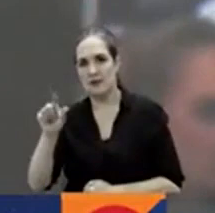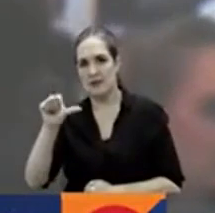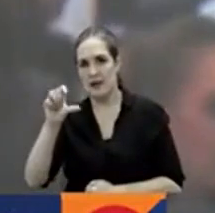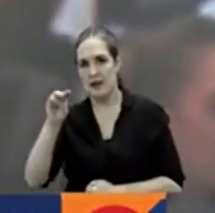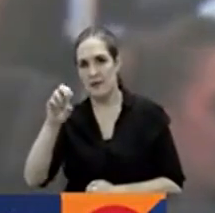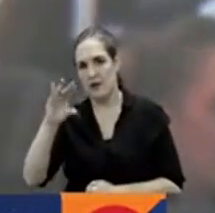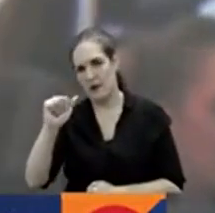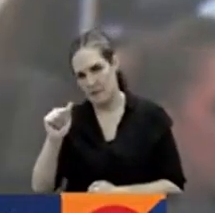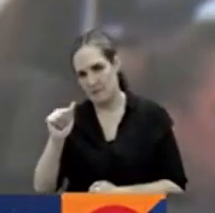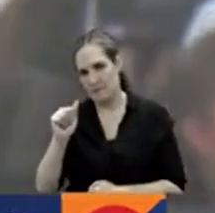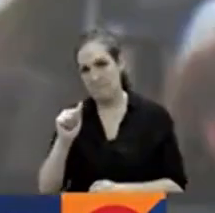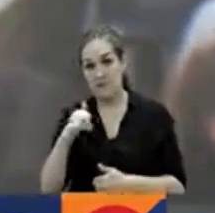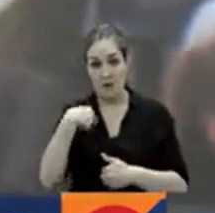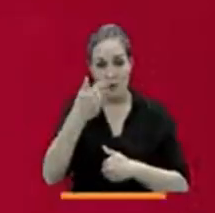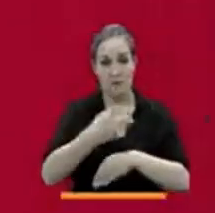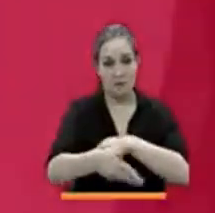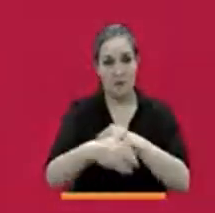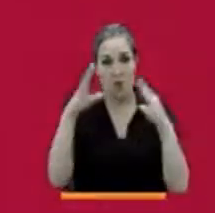central.